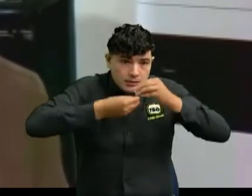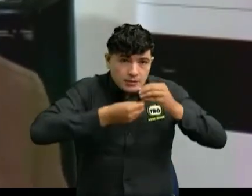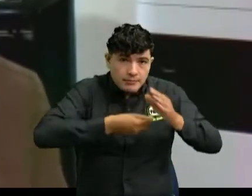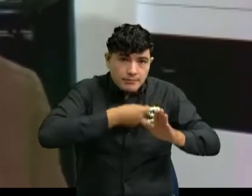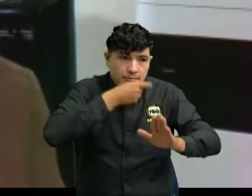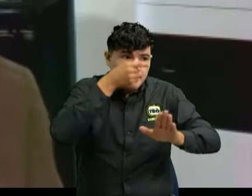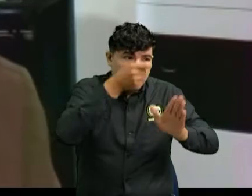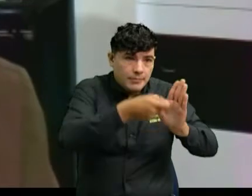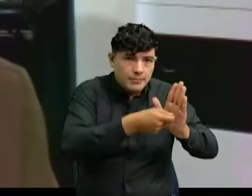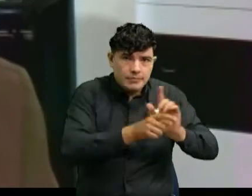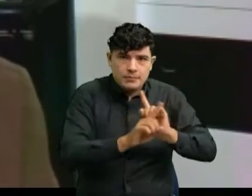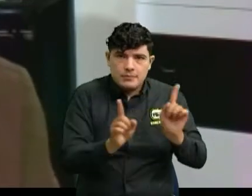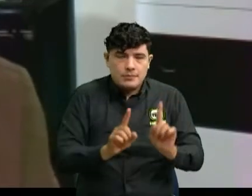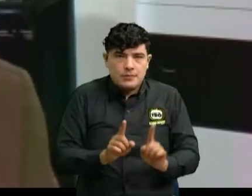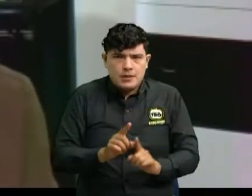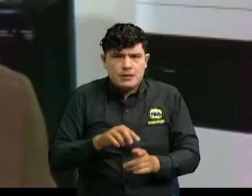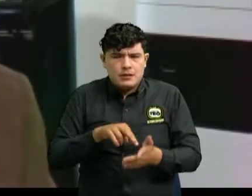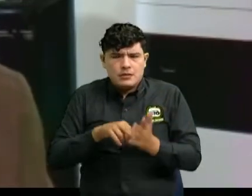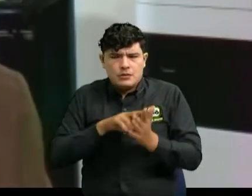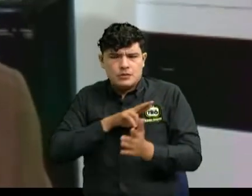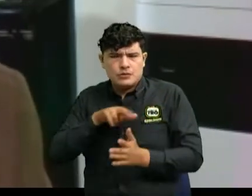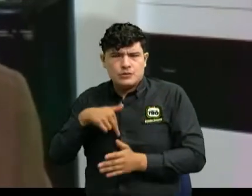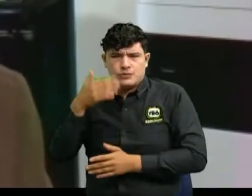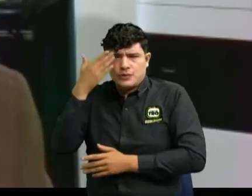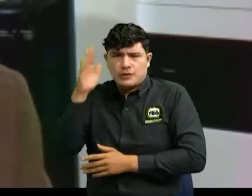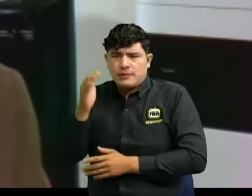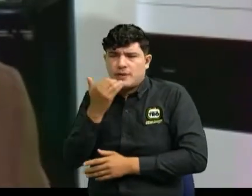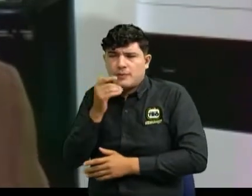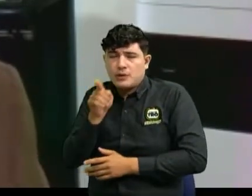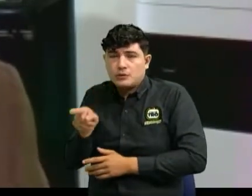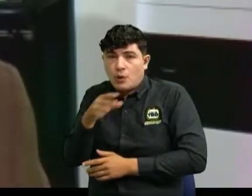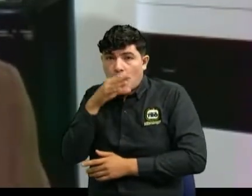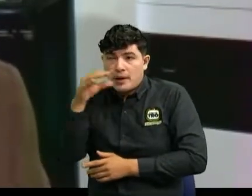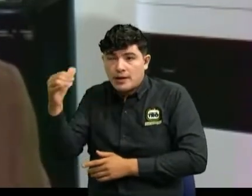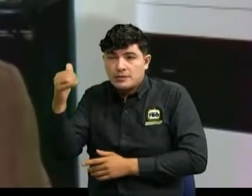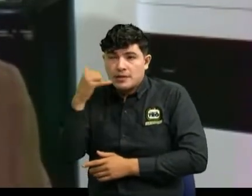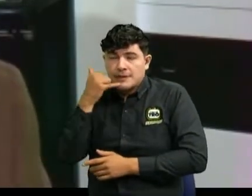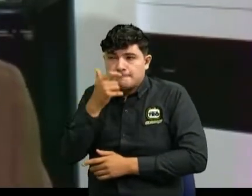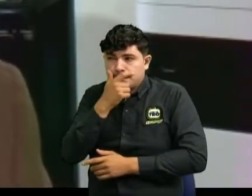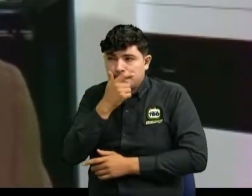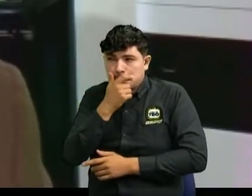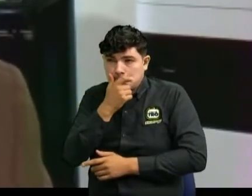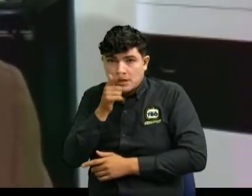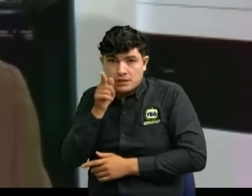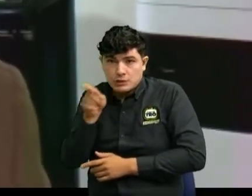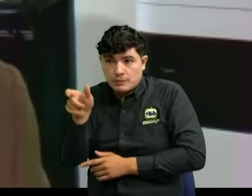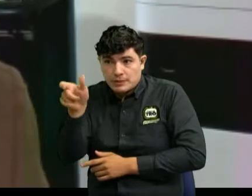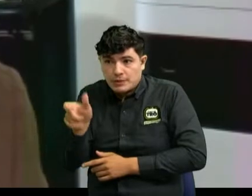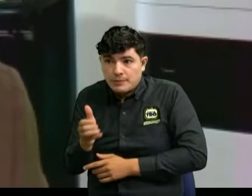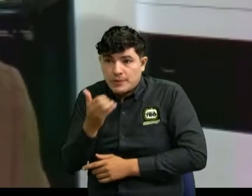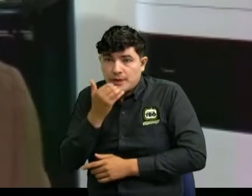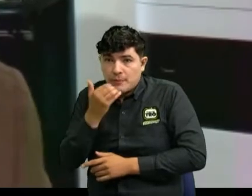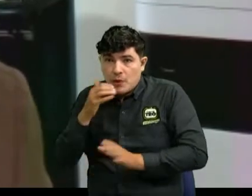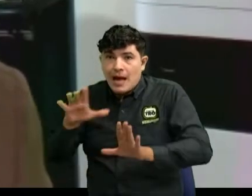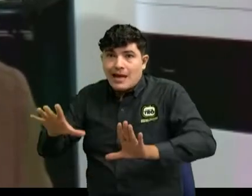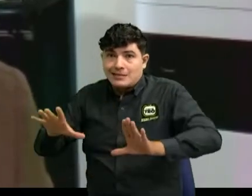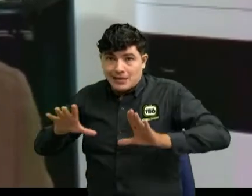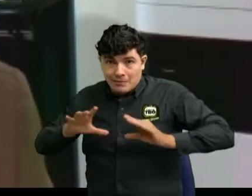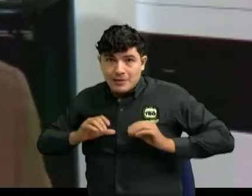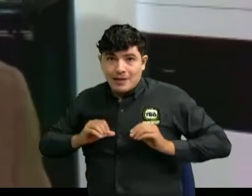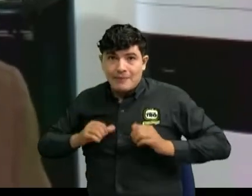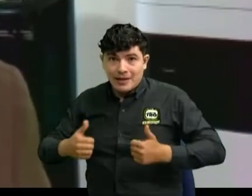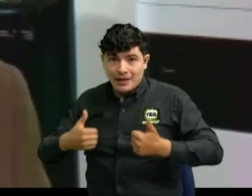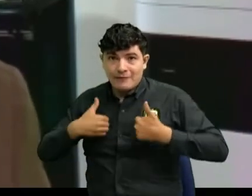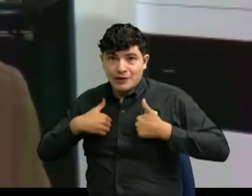posterioridad. Entonces no sabemos, en el caso del señor que nos está llamando, si lo que aconteció fue que él tomó ese